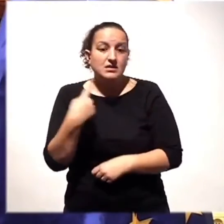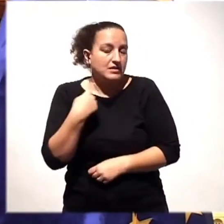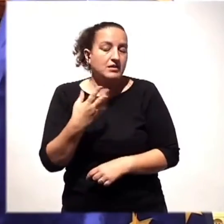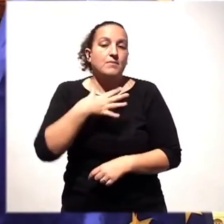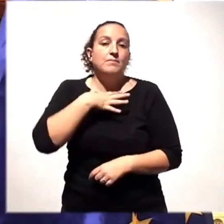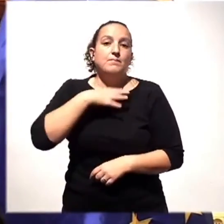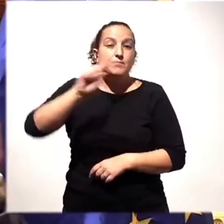culminarse ese trabajo.